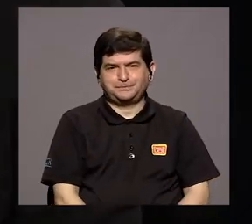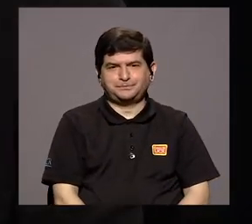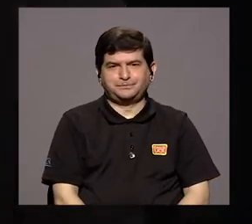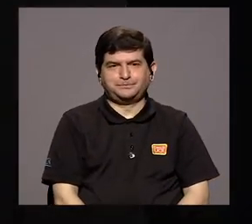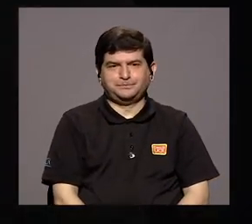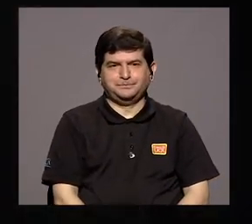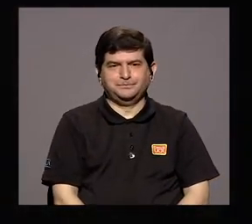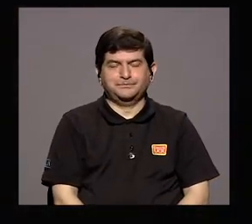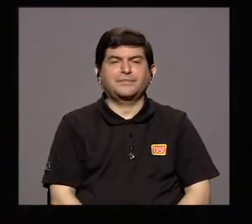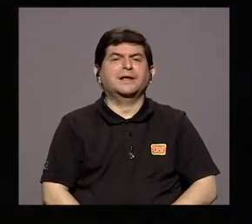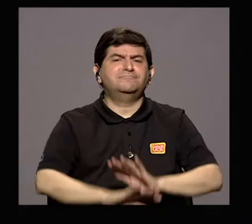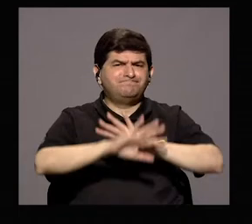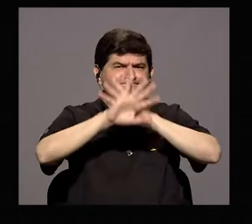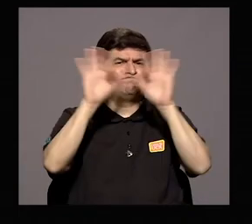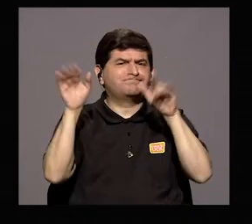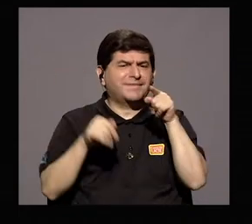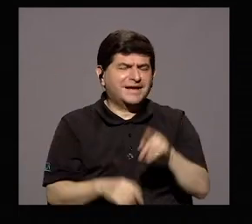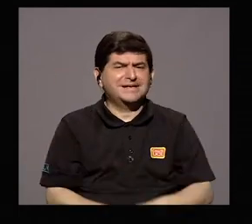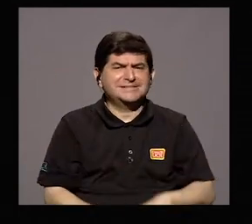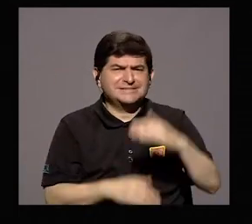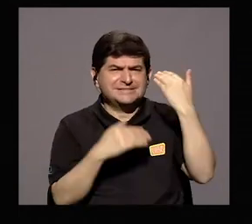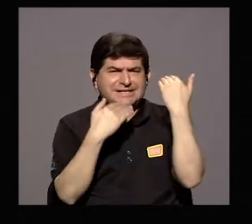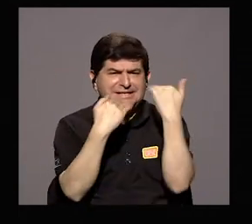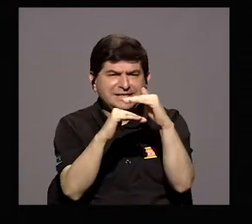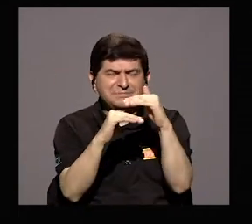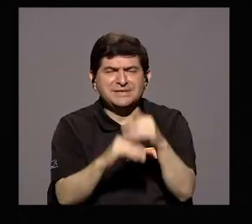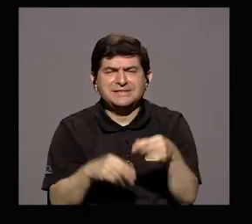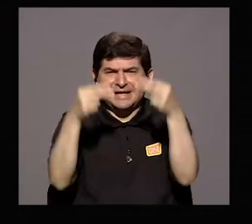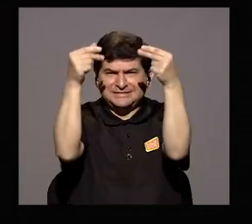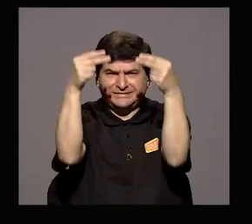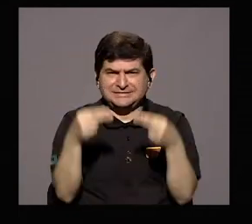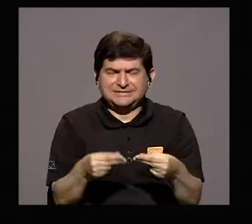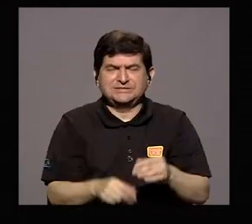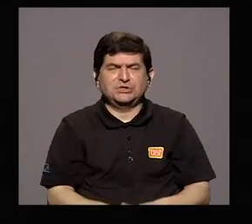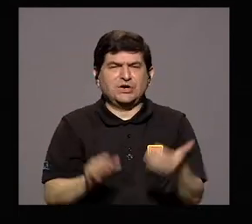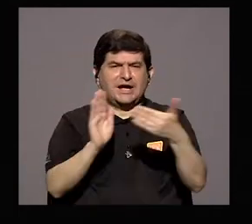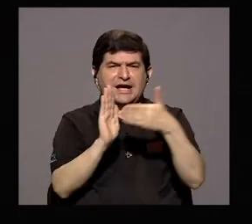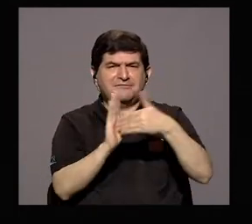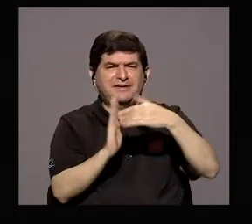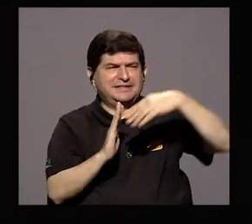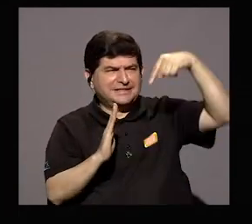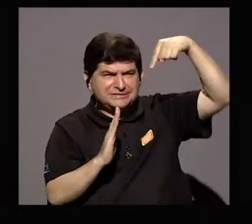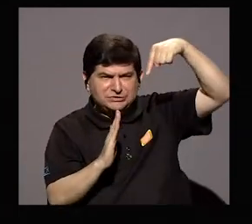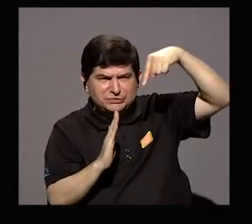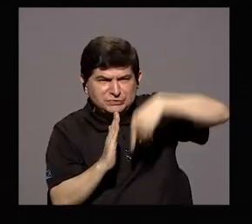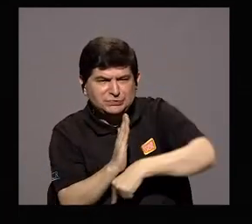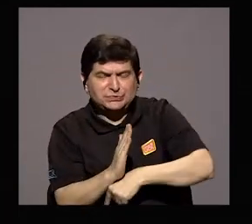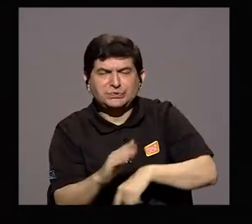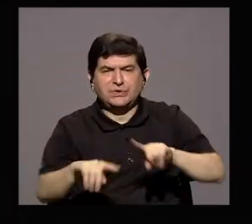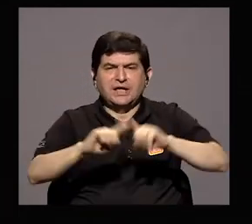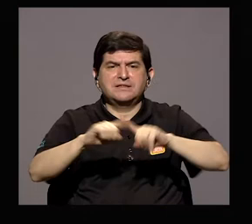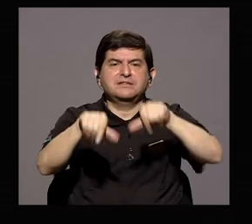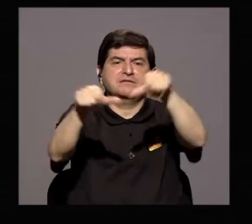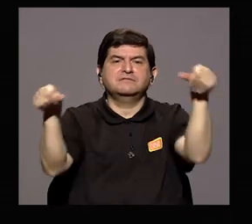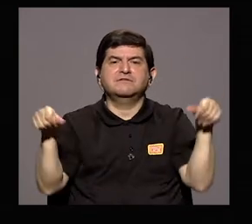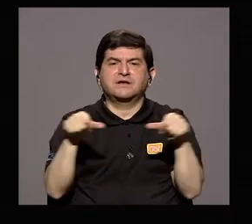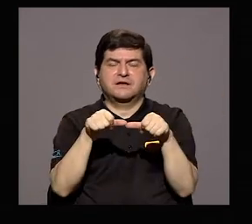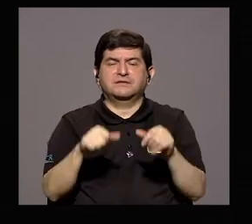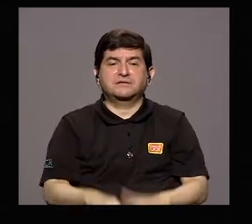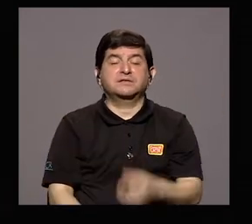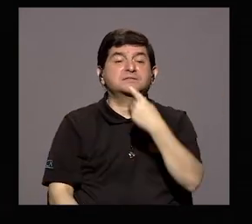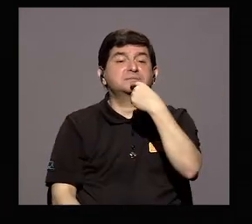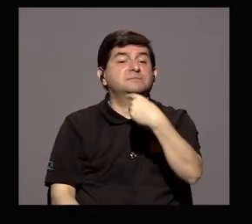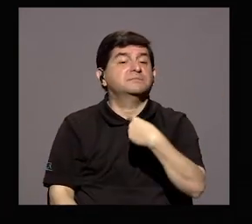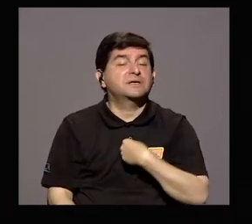Es claro que ese recorte presupuestario ha tenido efectos graves en algunos sectores. Entonces, ahora usted me decía